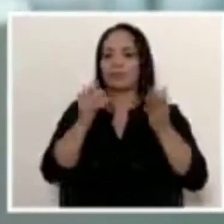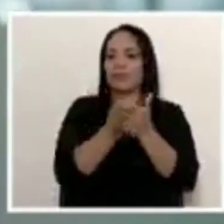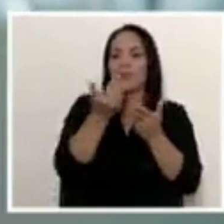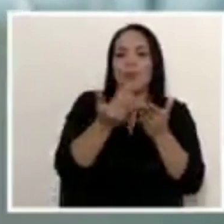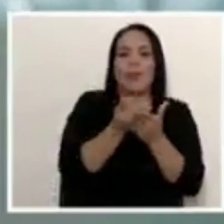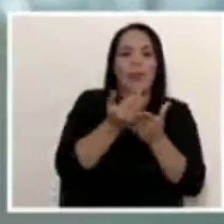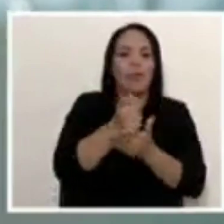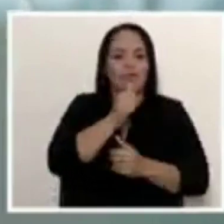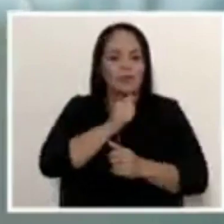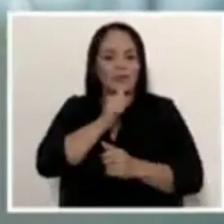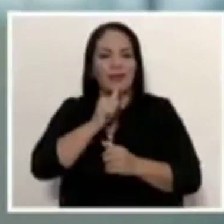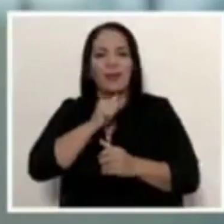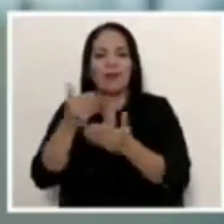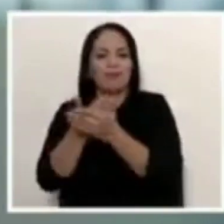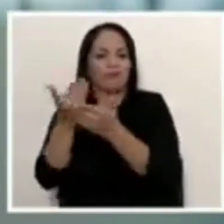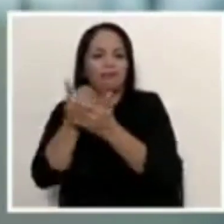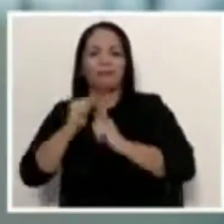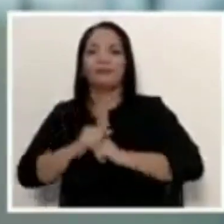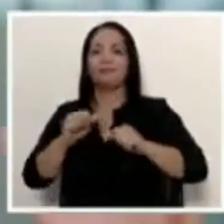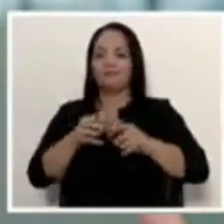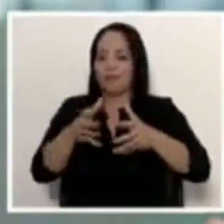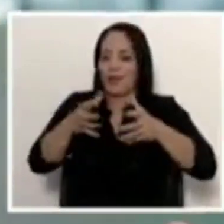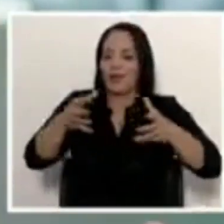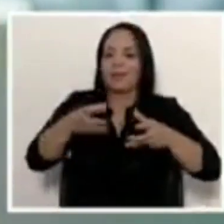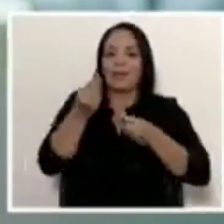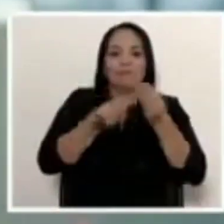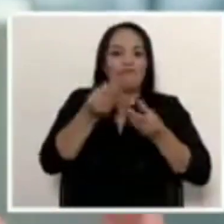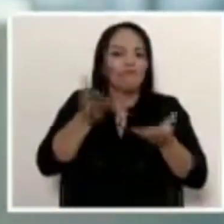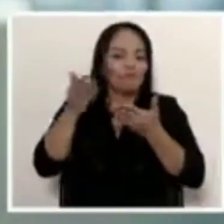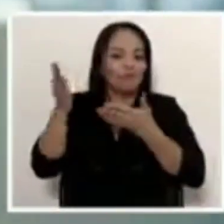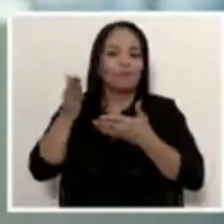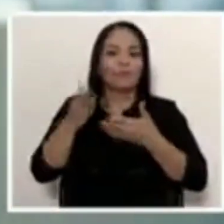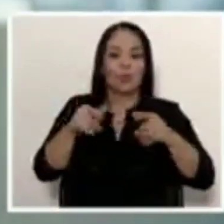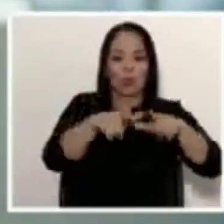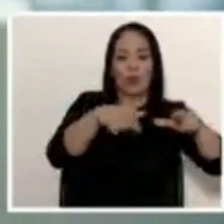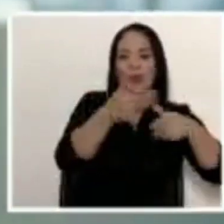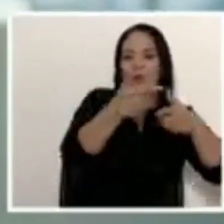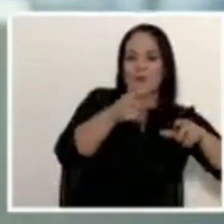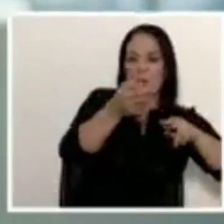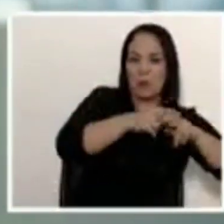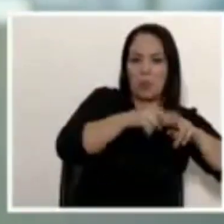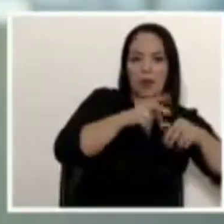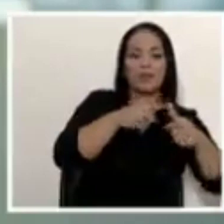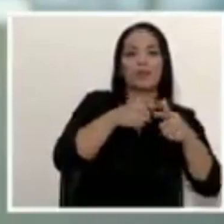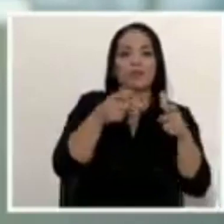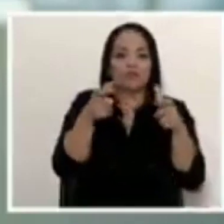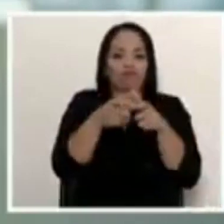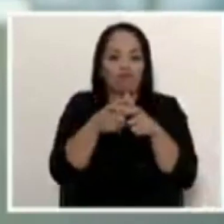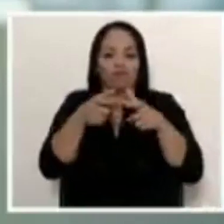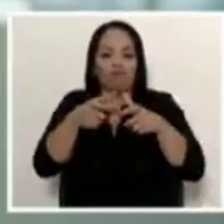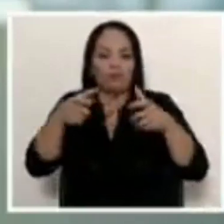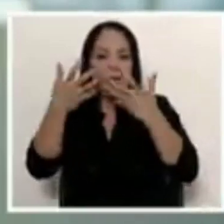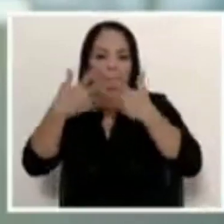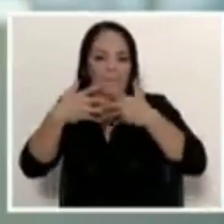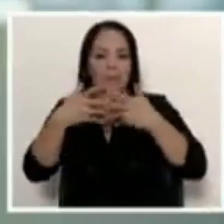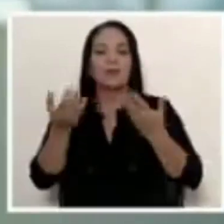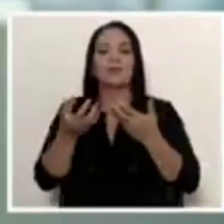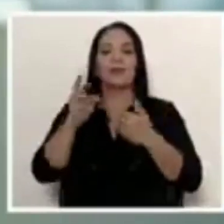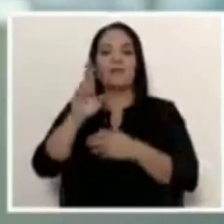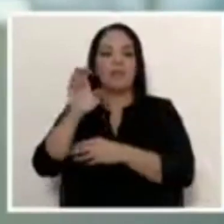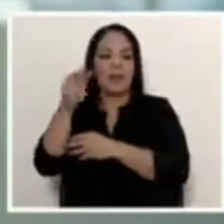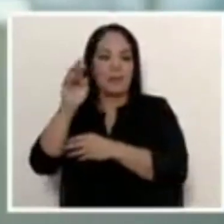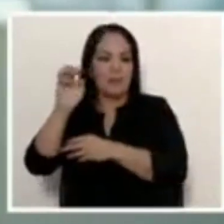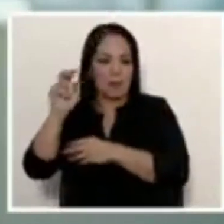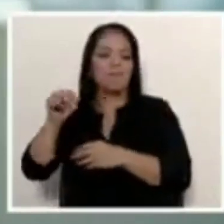diversificado, porque crecen las exportaciones tanto de las empresas de zona franca, las grandes, como de las pequeñas y medianas en régimen definitivo. ¿Y